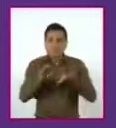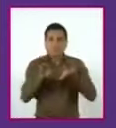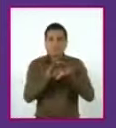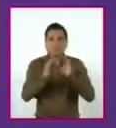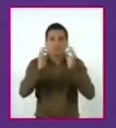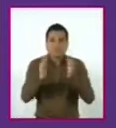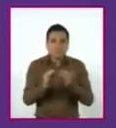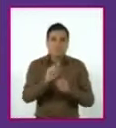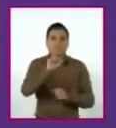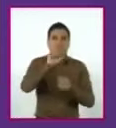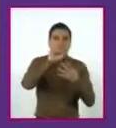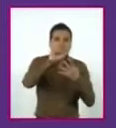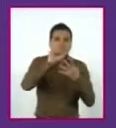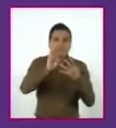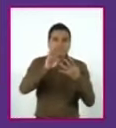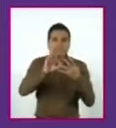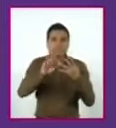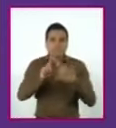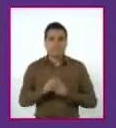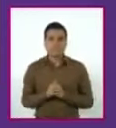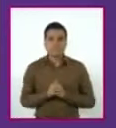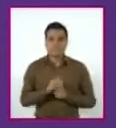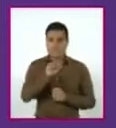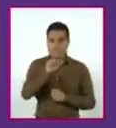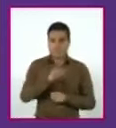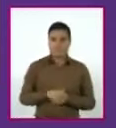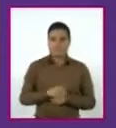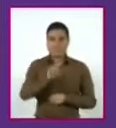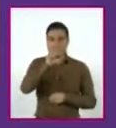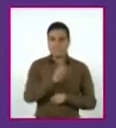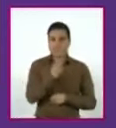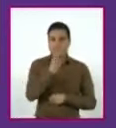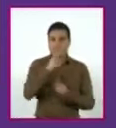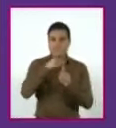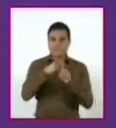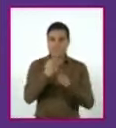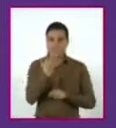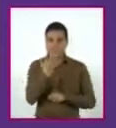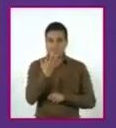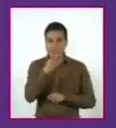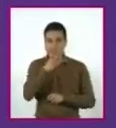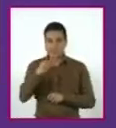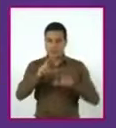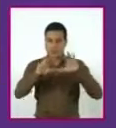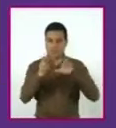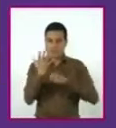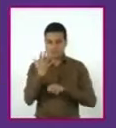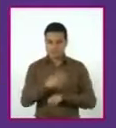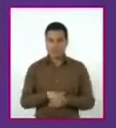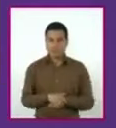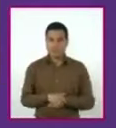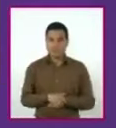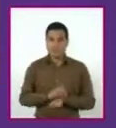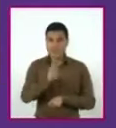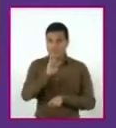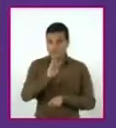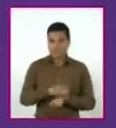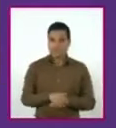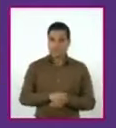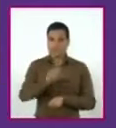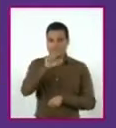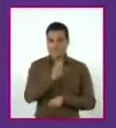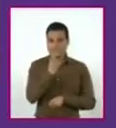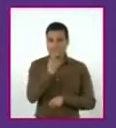En el inciso A tenemos x cuadrada más 50 igual a 850. En el inciso B, x